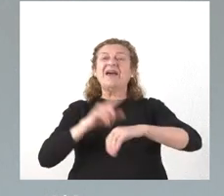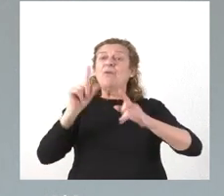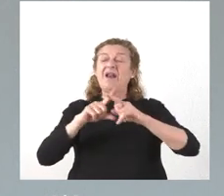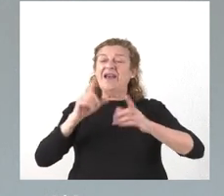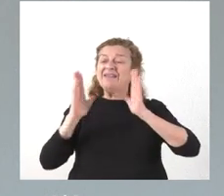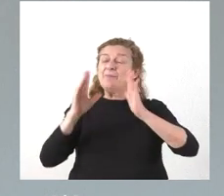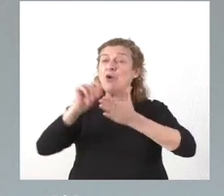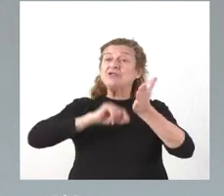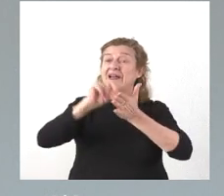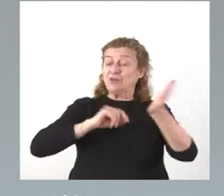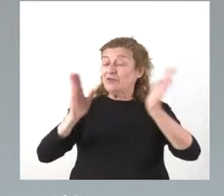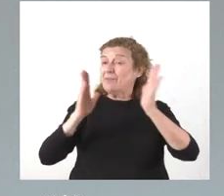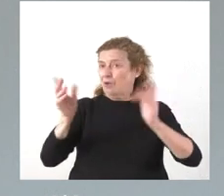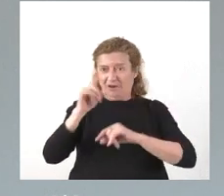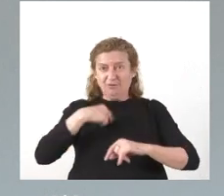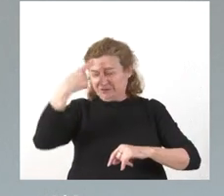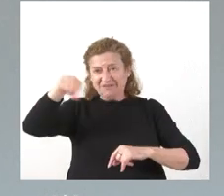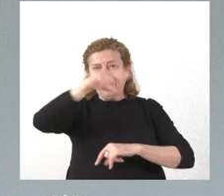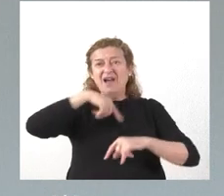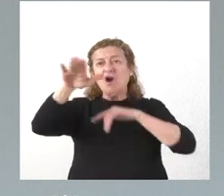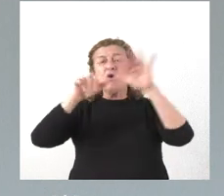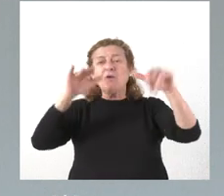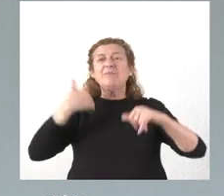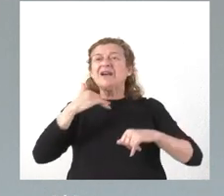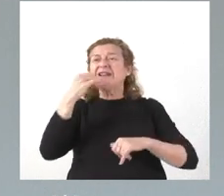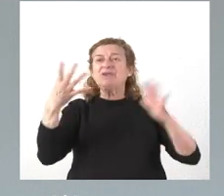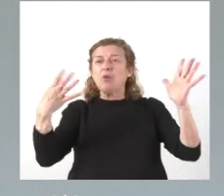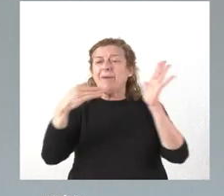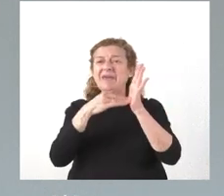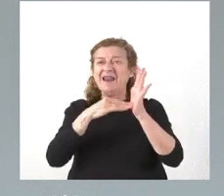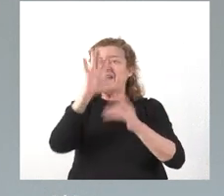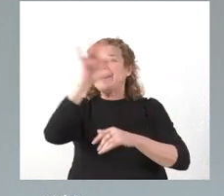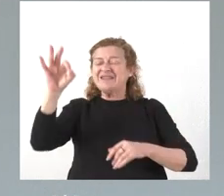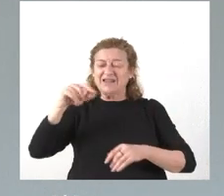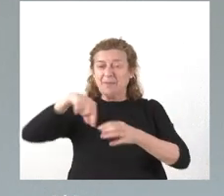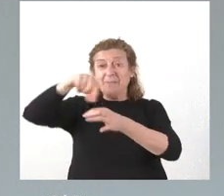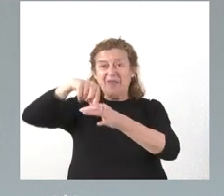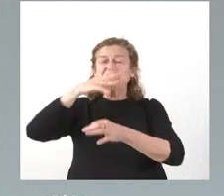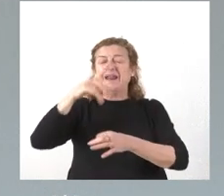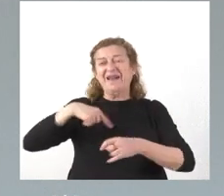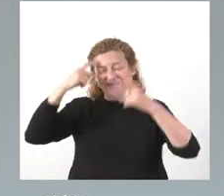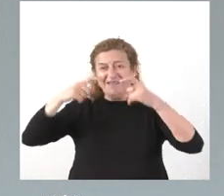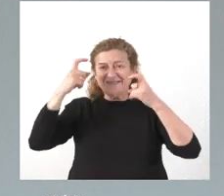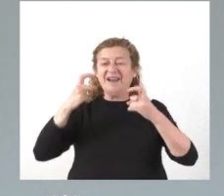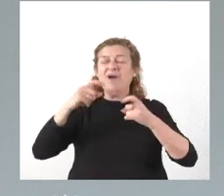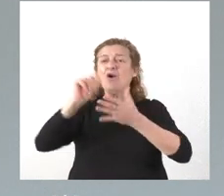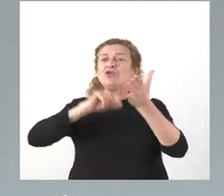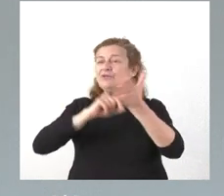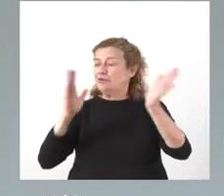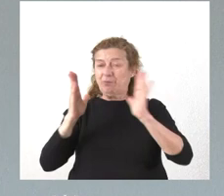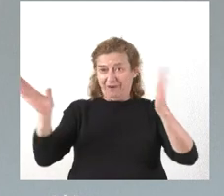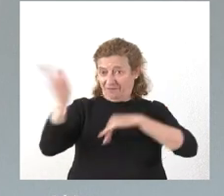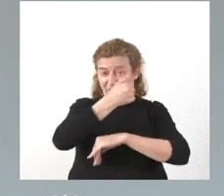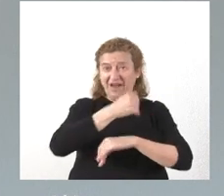saben, convocamos casi 9.500 plazas en ese objetivo de reducir la temporalidad, que junto a